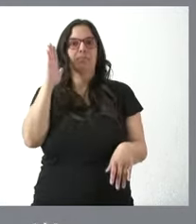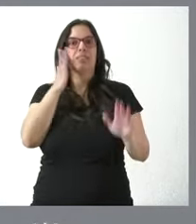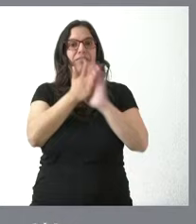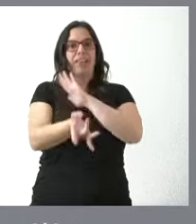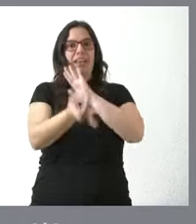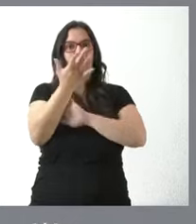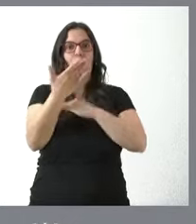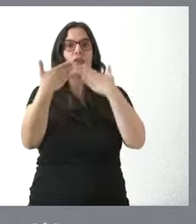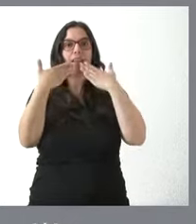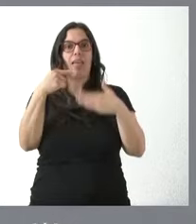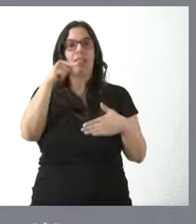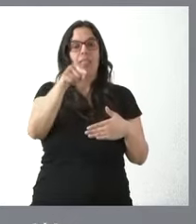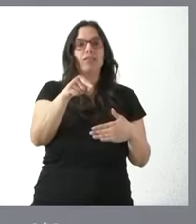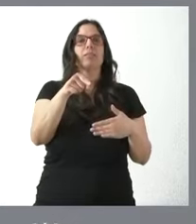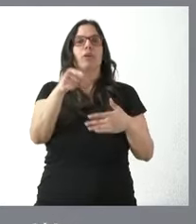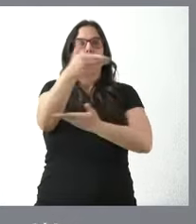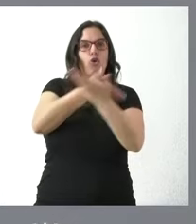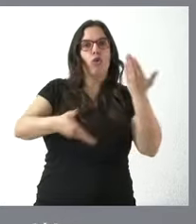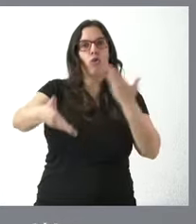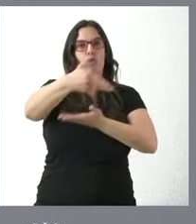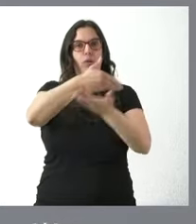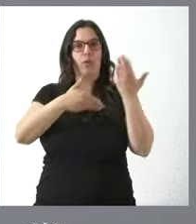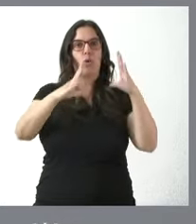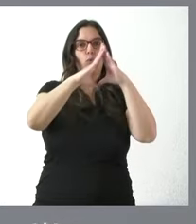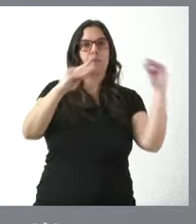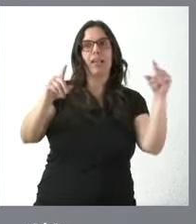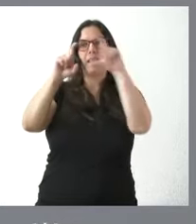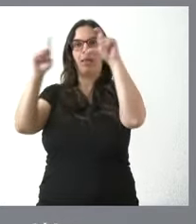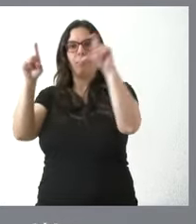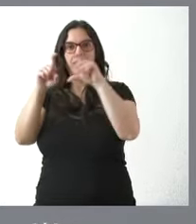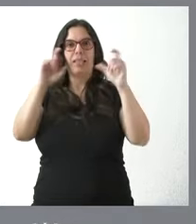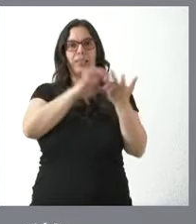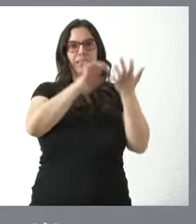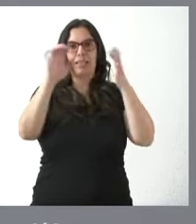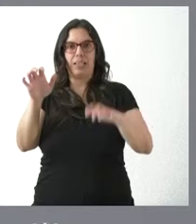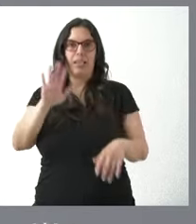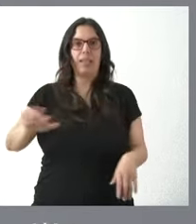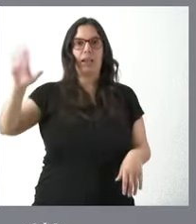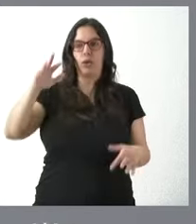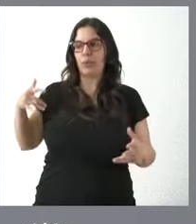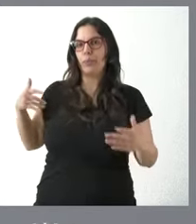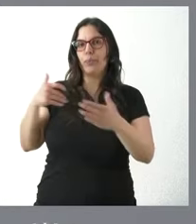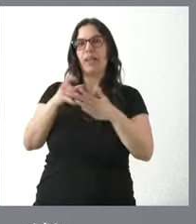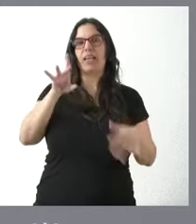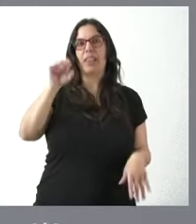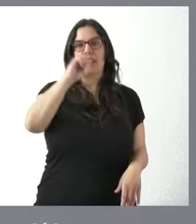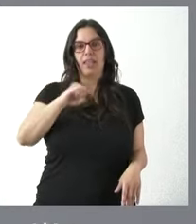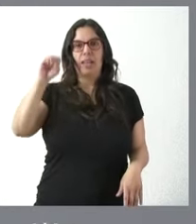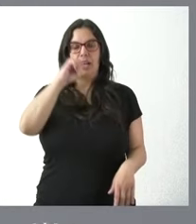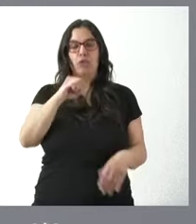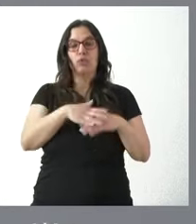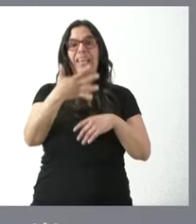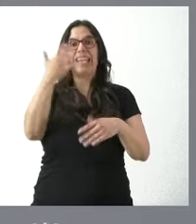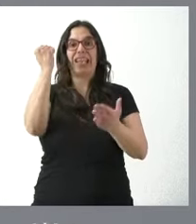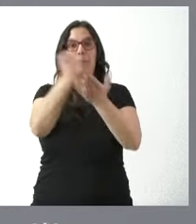como consecuencia de esta colaboración entre universidades y empresas en Castilla y León en los últimos 15 años. 500 patentes,